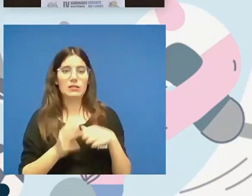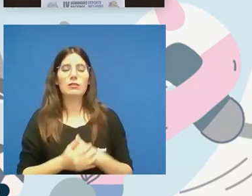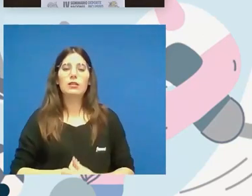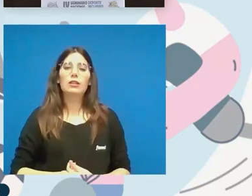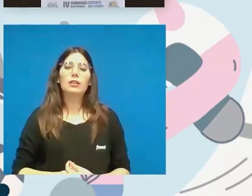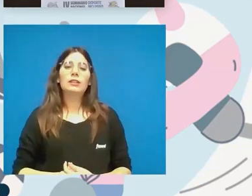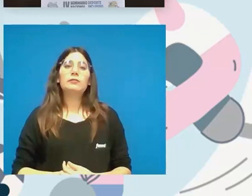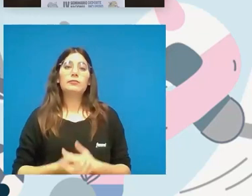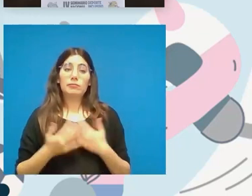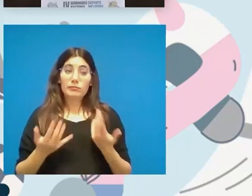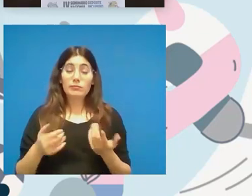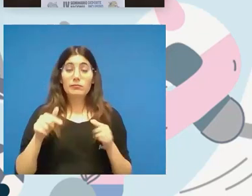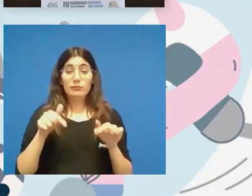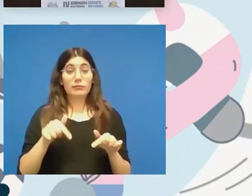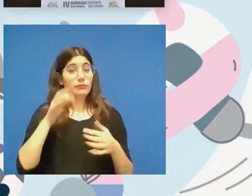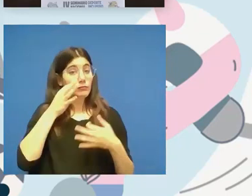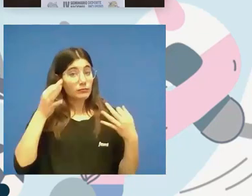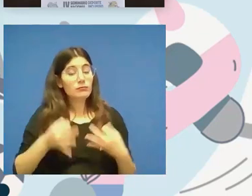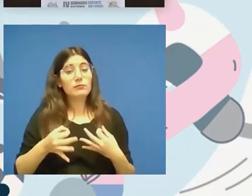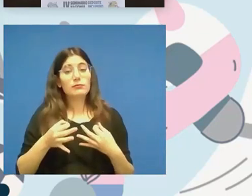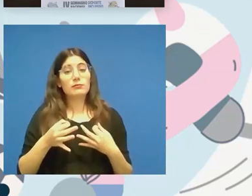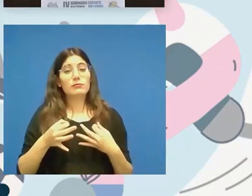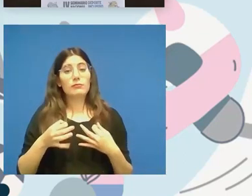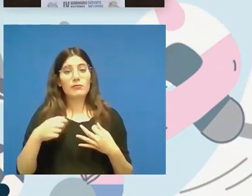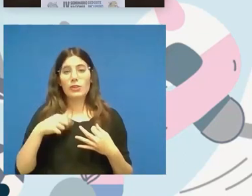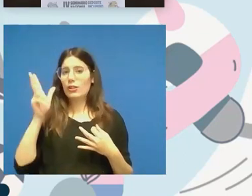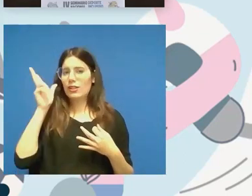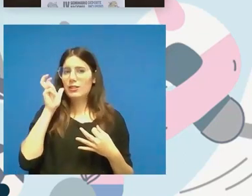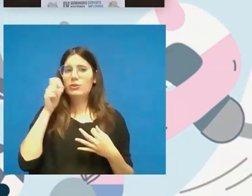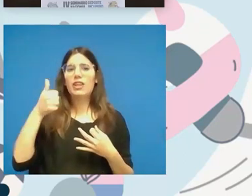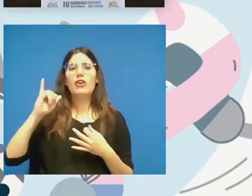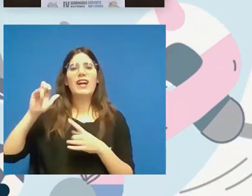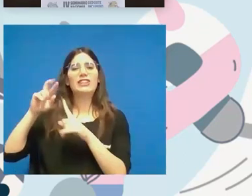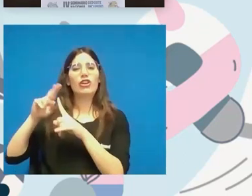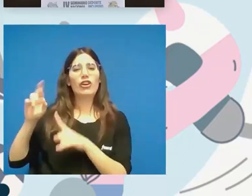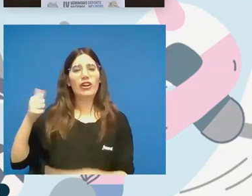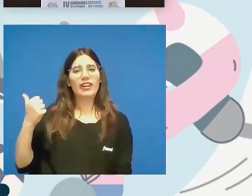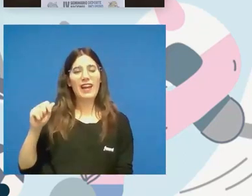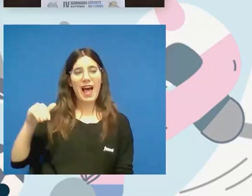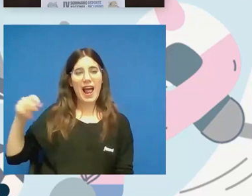esta realidad dentro de estoy escuchando a Itor el tema de la